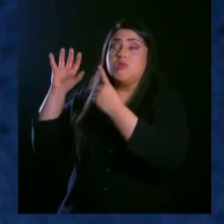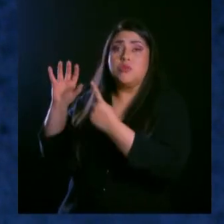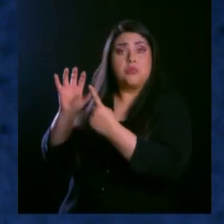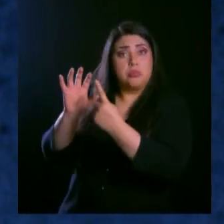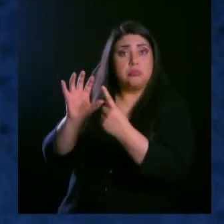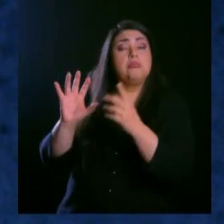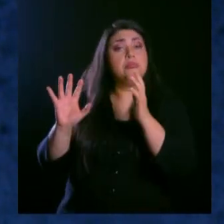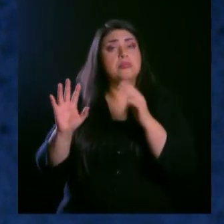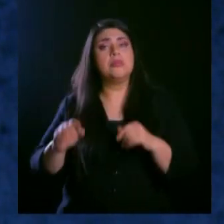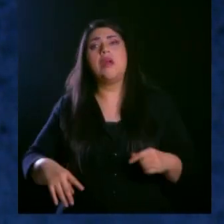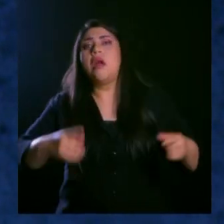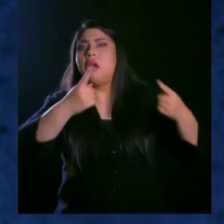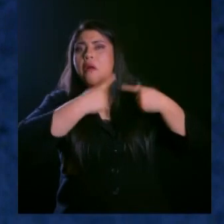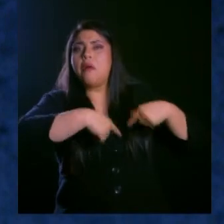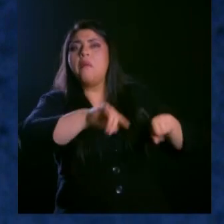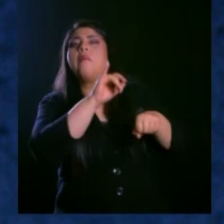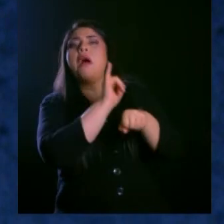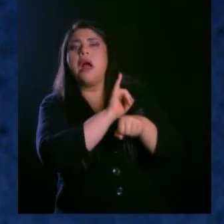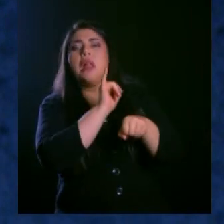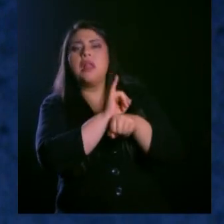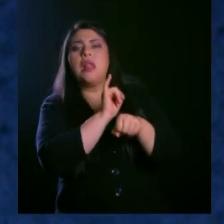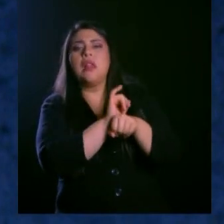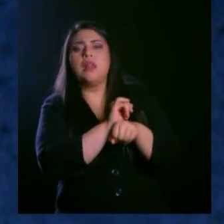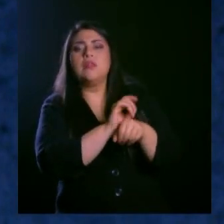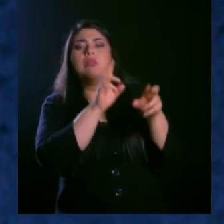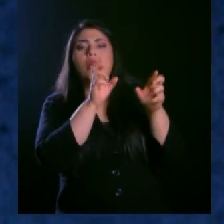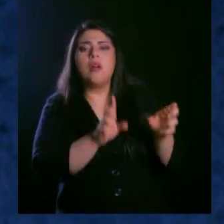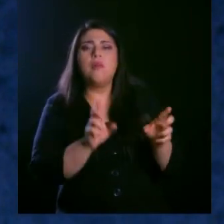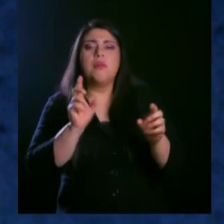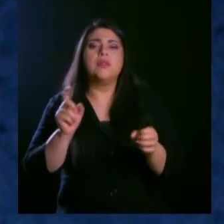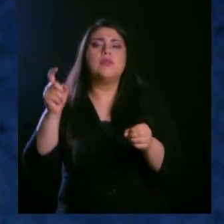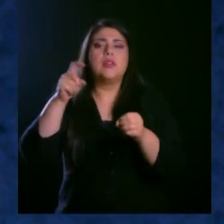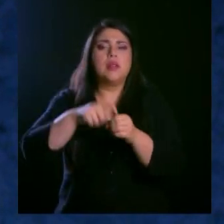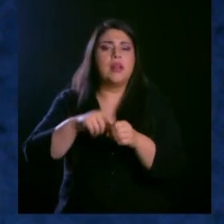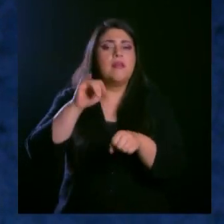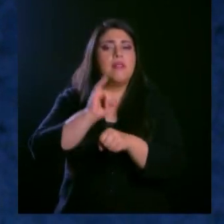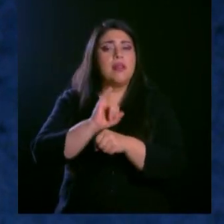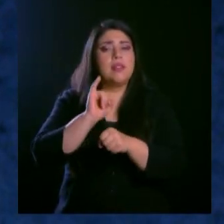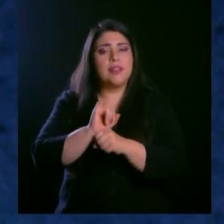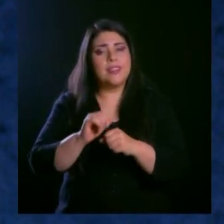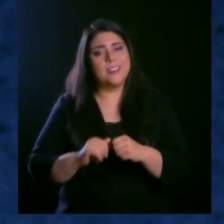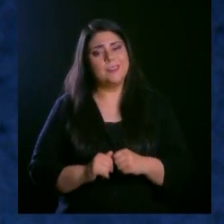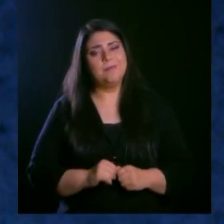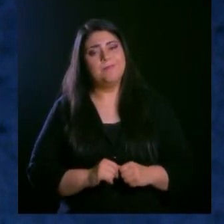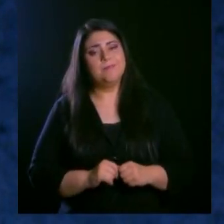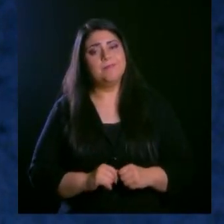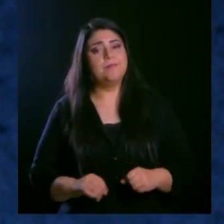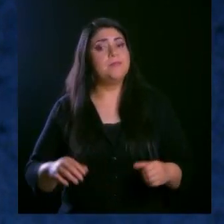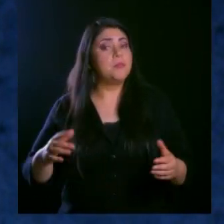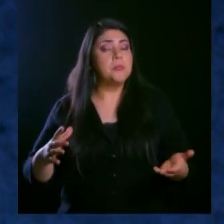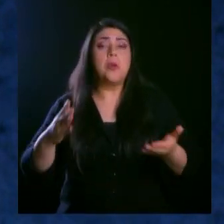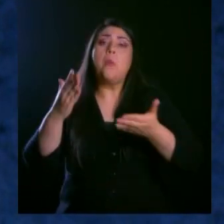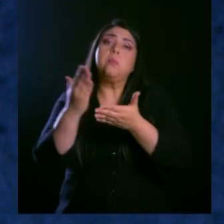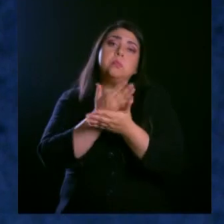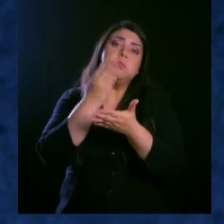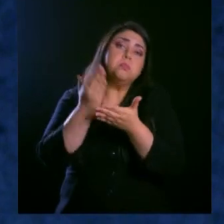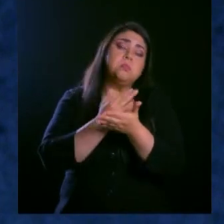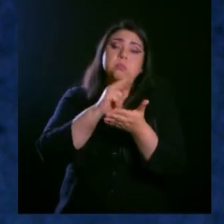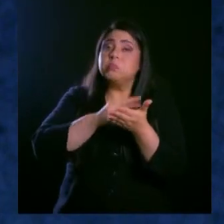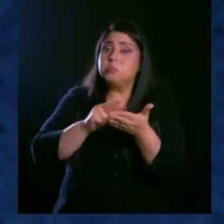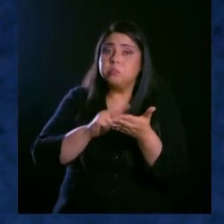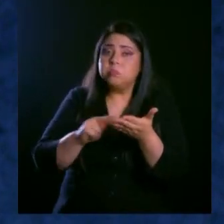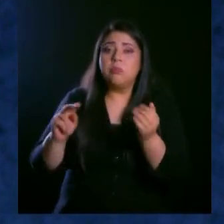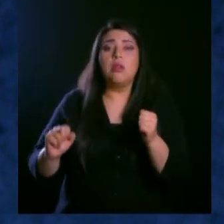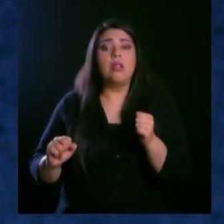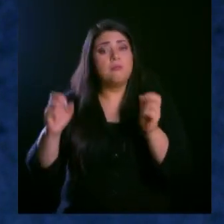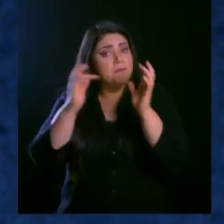que va a la iglesia, es una persona que congrega, es una persona que de alguna manera lee la Biblia, es una persona que